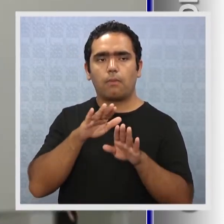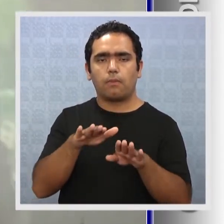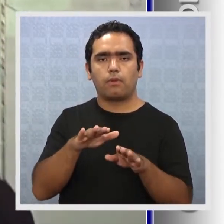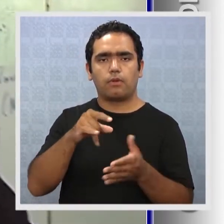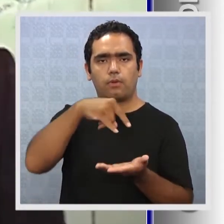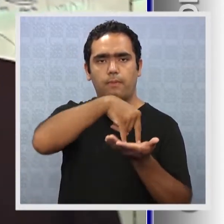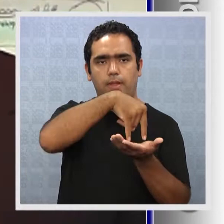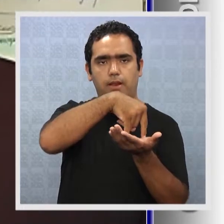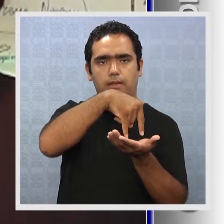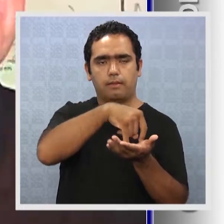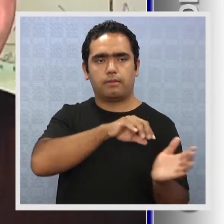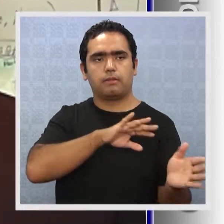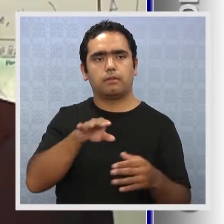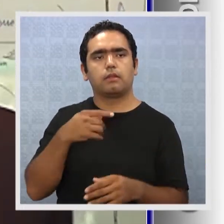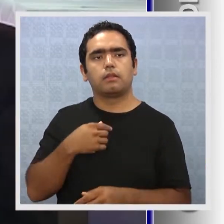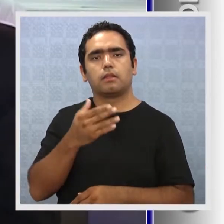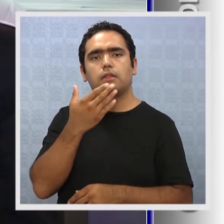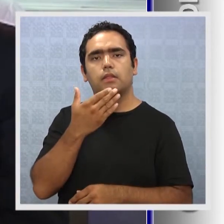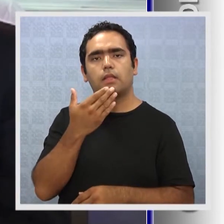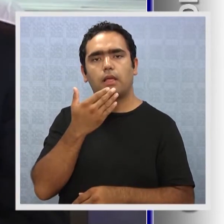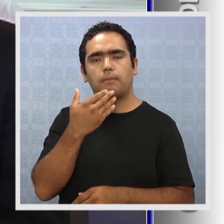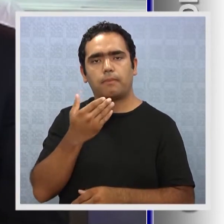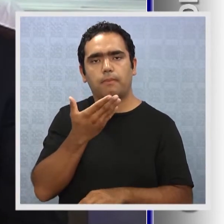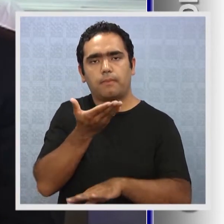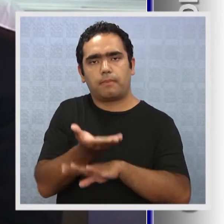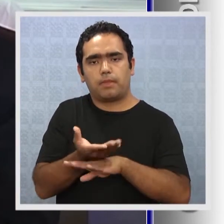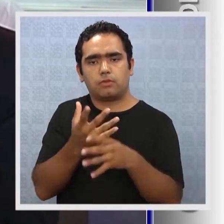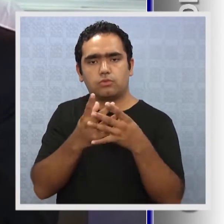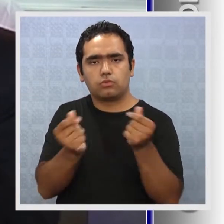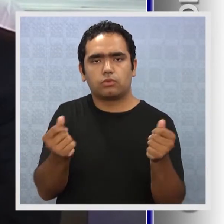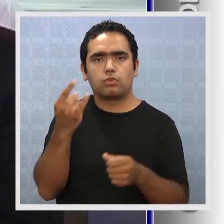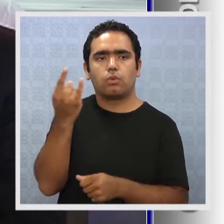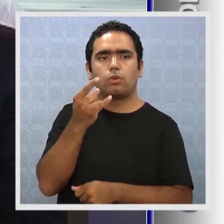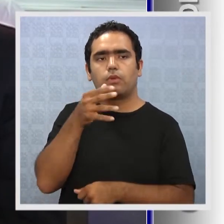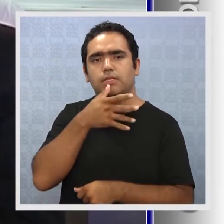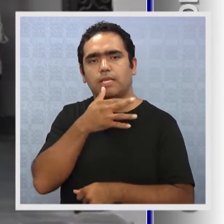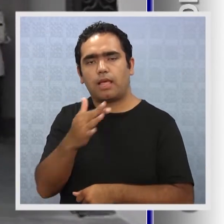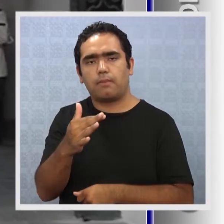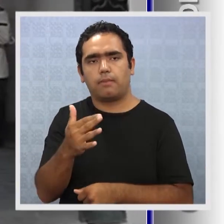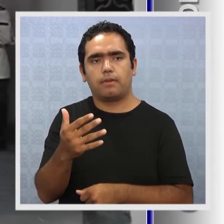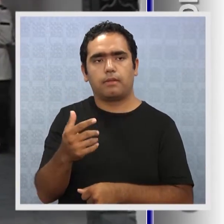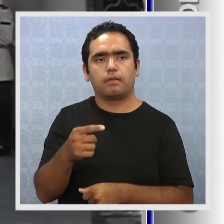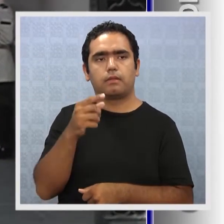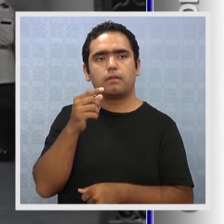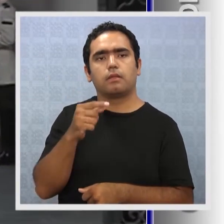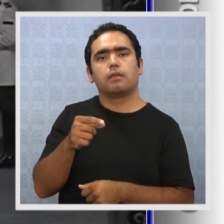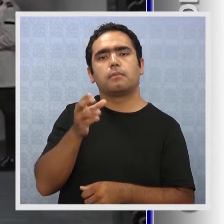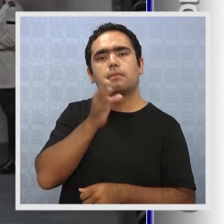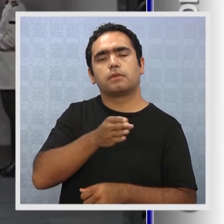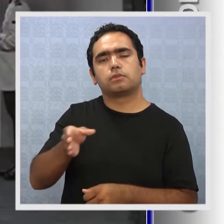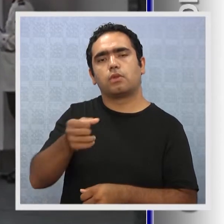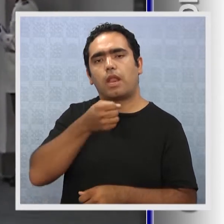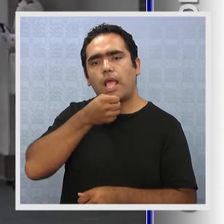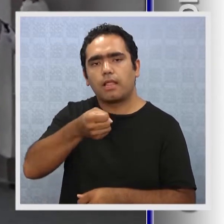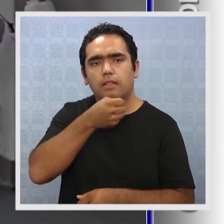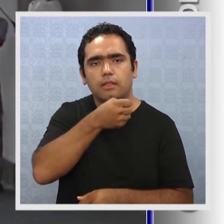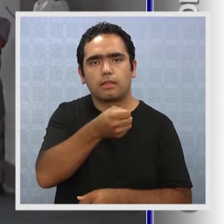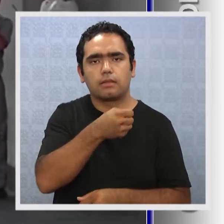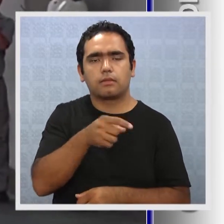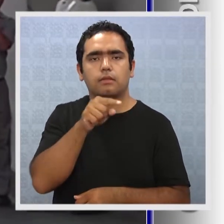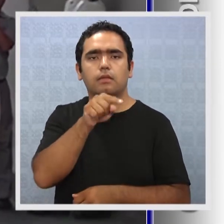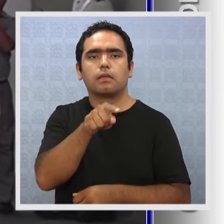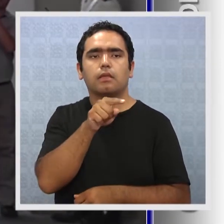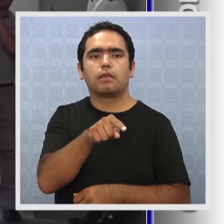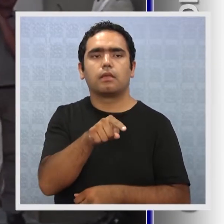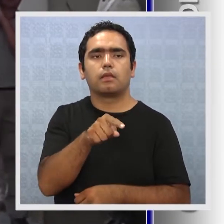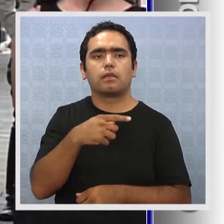el Parlamento. El nivelo, además, exige soluciones a los alumnos de la Universidad del Mar, que a juicio de los entrevistados, fueron